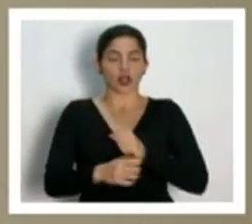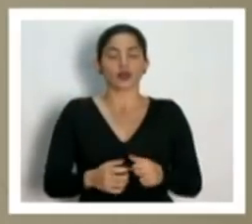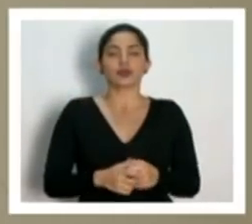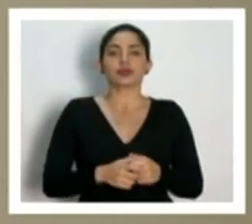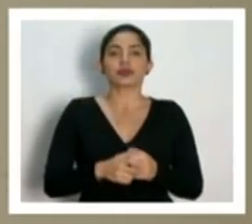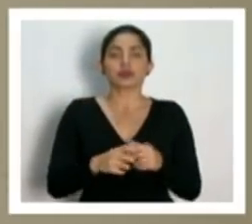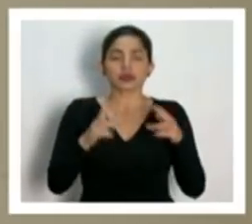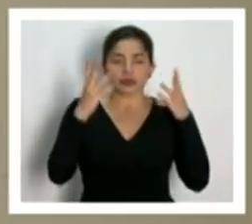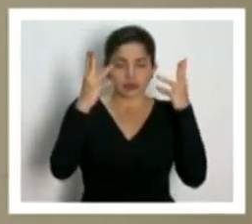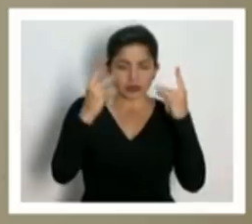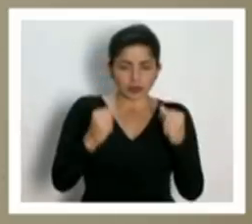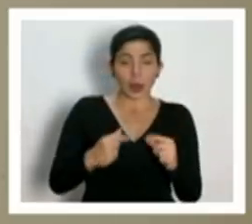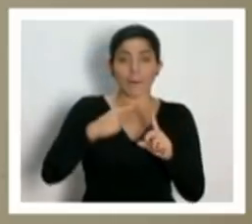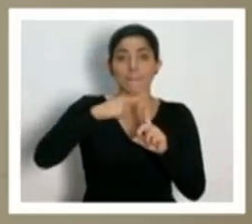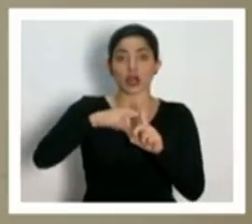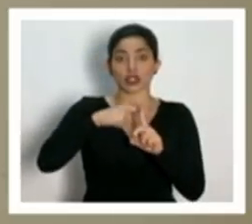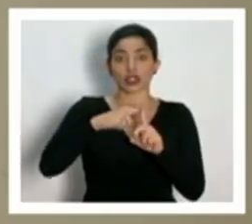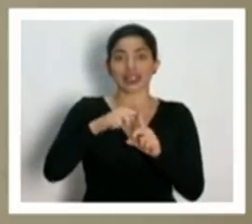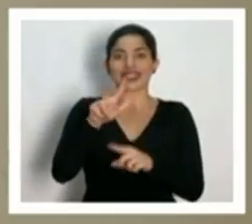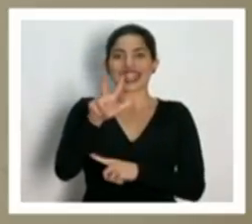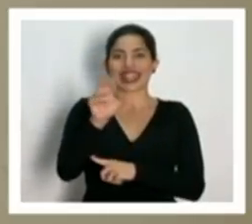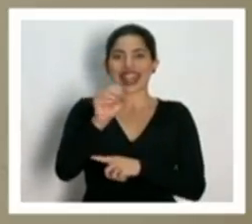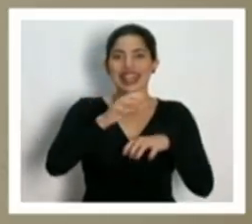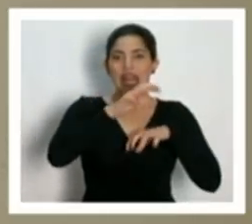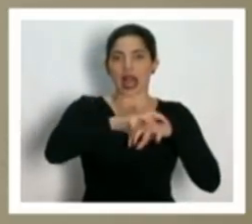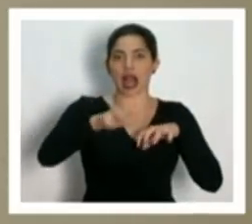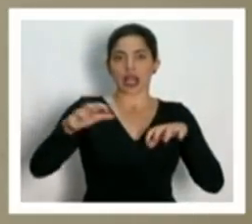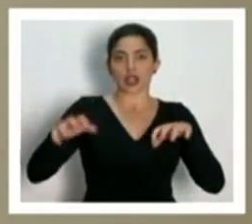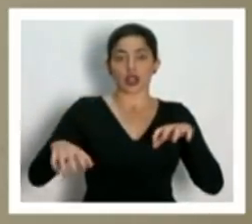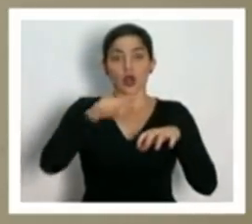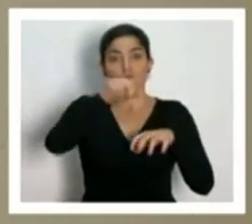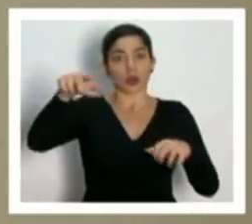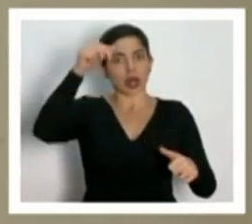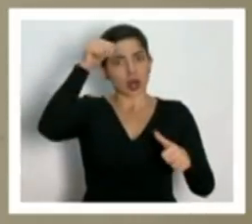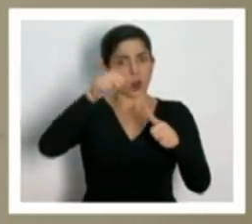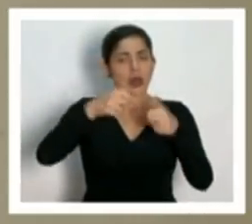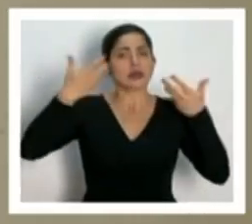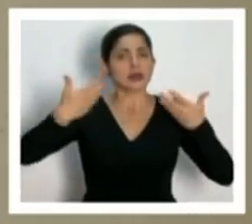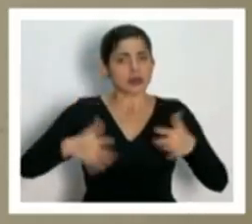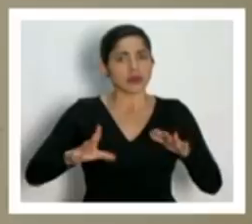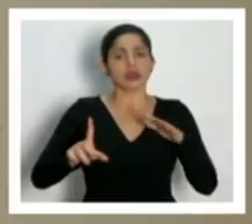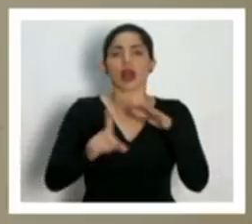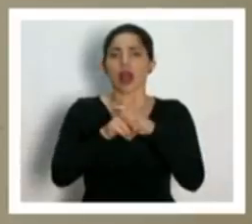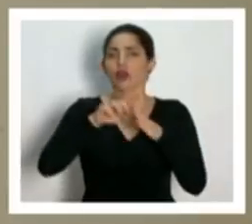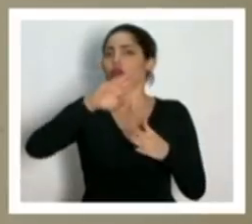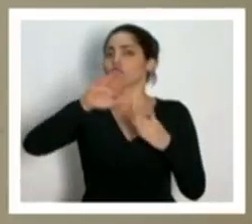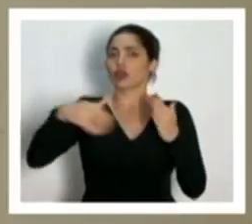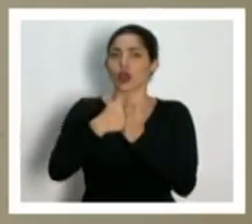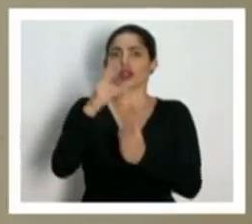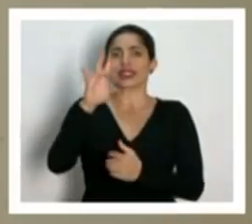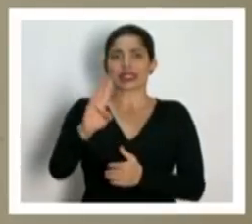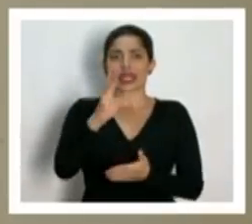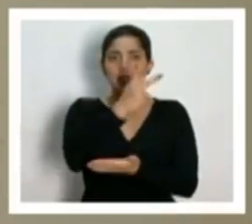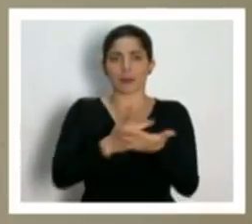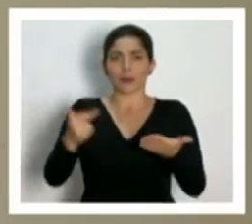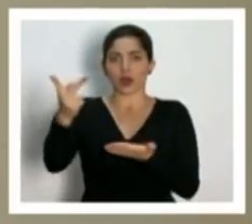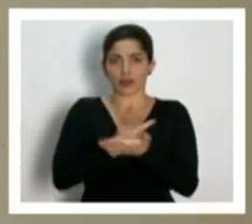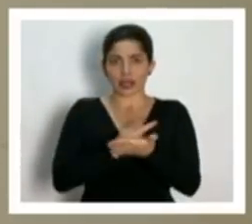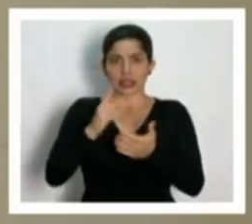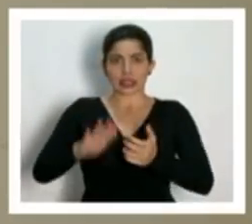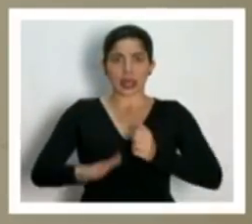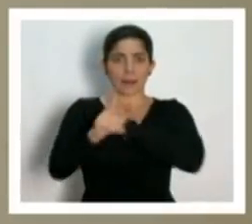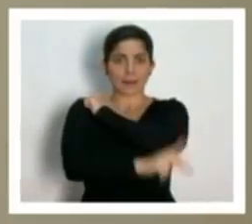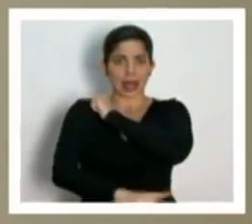Se registran casos positivos en 30 cantones. Recordemos que ya tenemos registro en las 7 provincias del país y